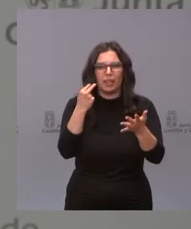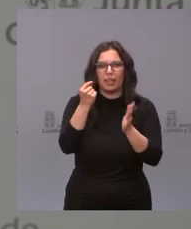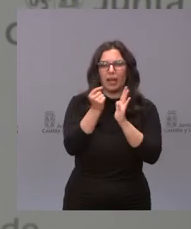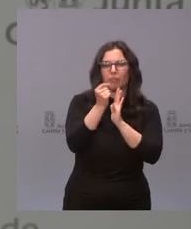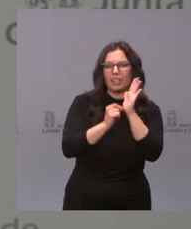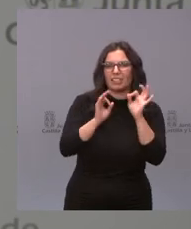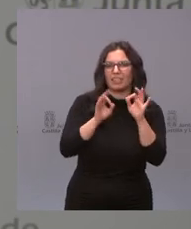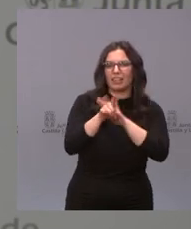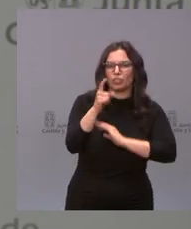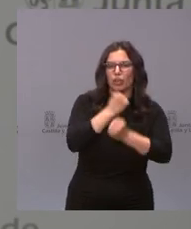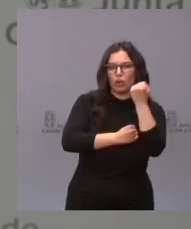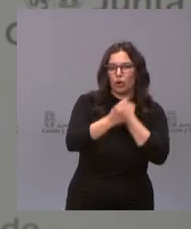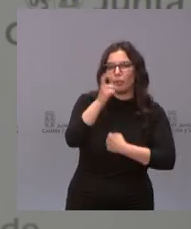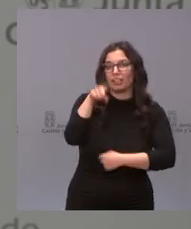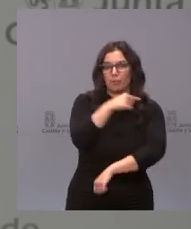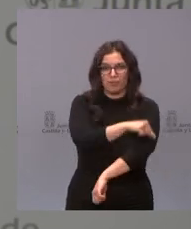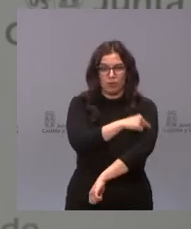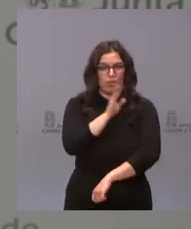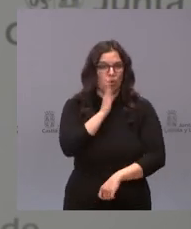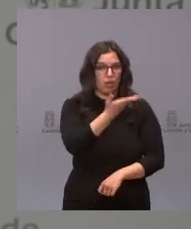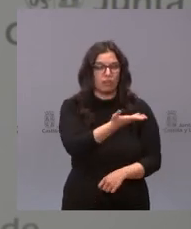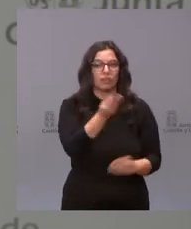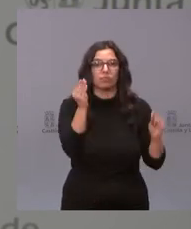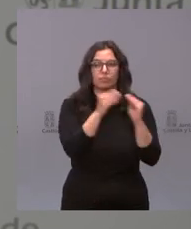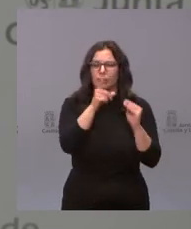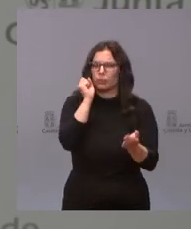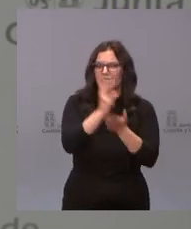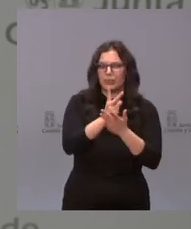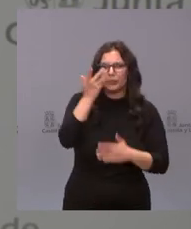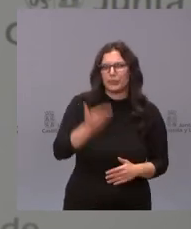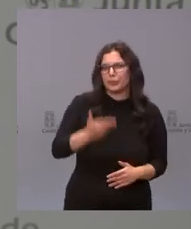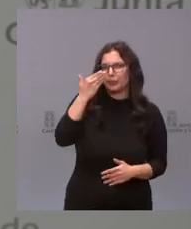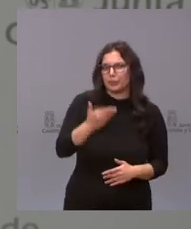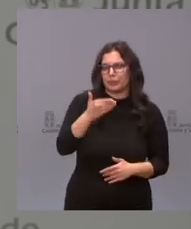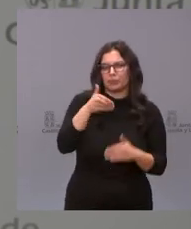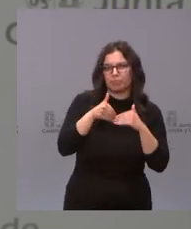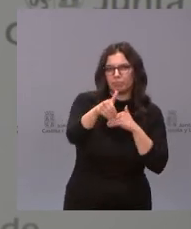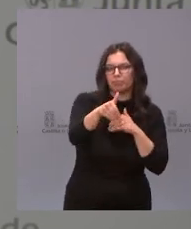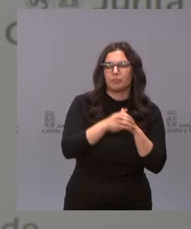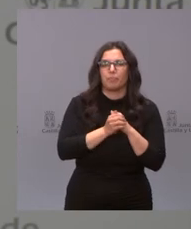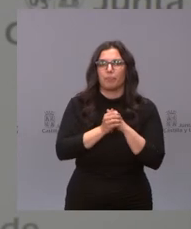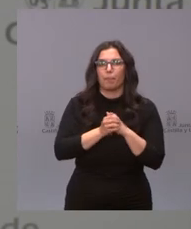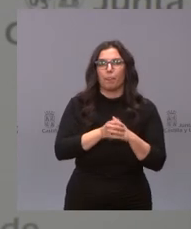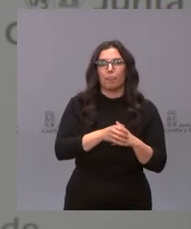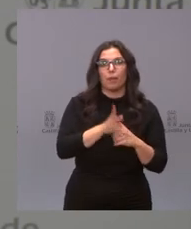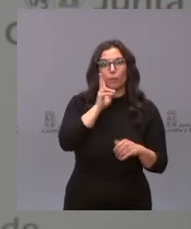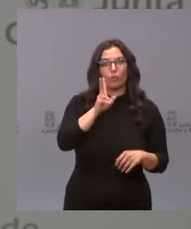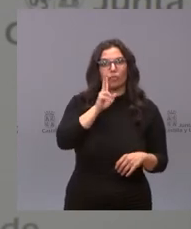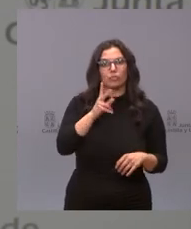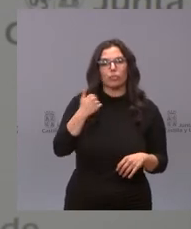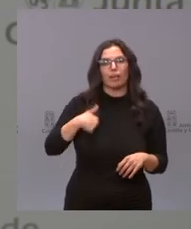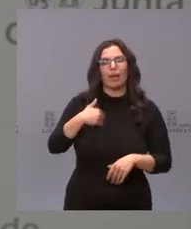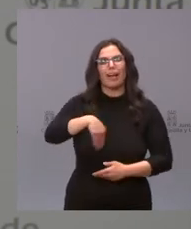económica de la vacunación como ha dicho el presidente que es el gran reto que tenemos hemos podido ver cuál es la capacidad de